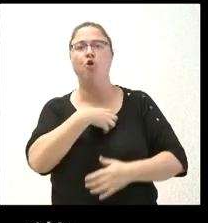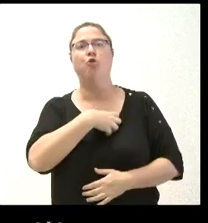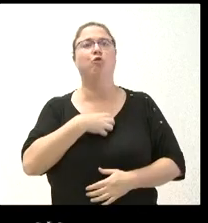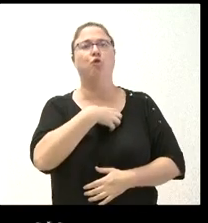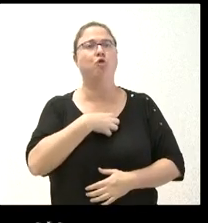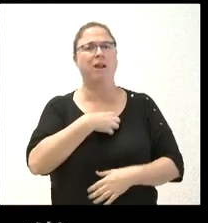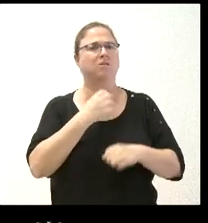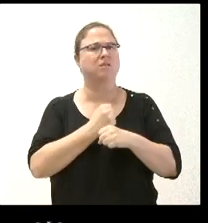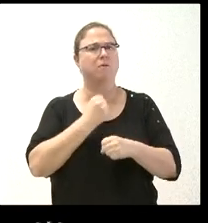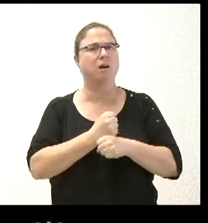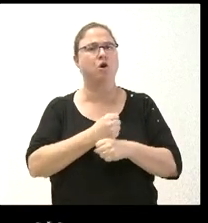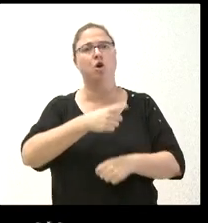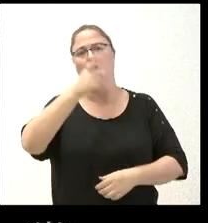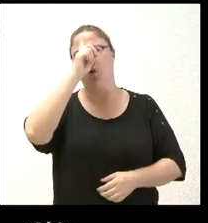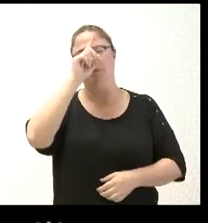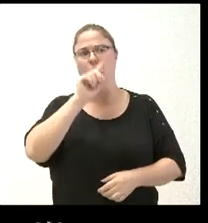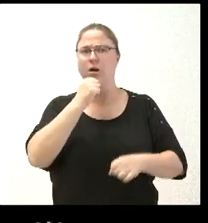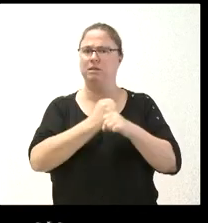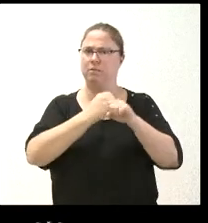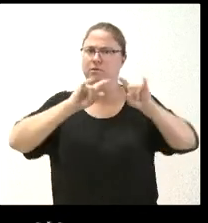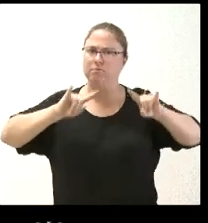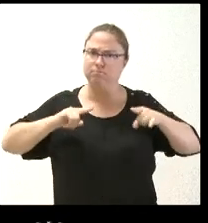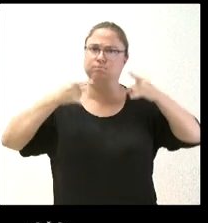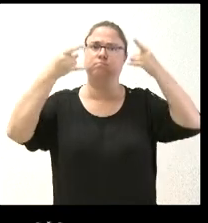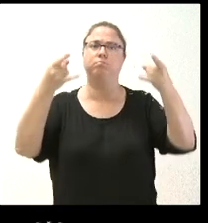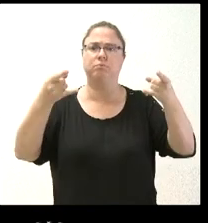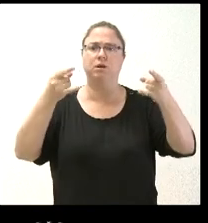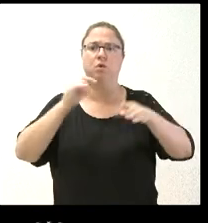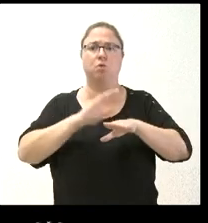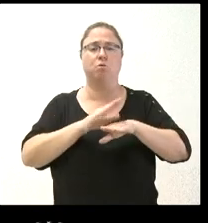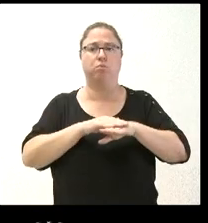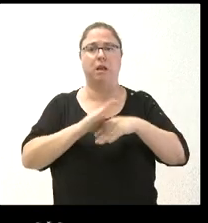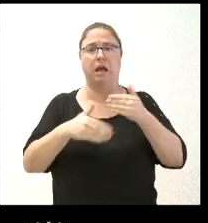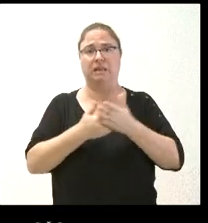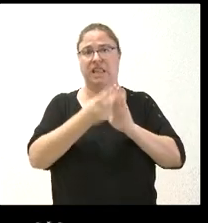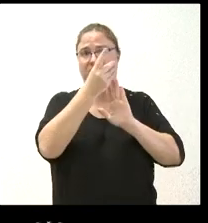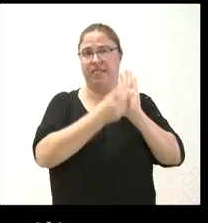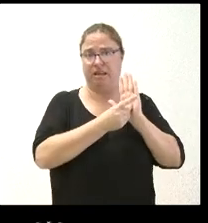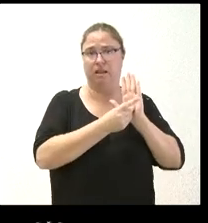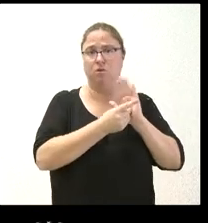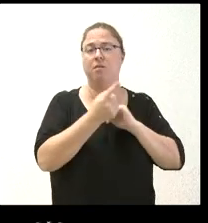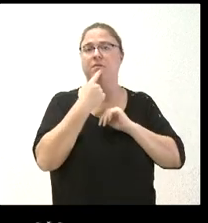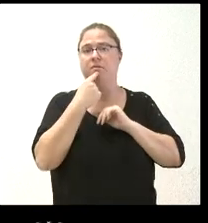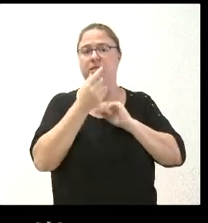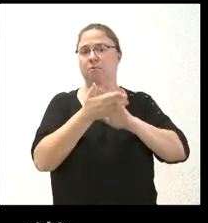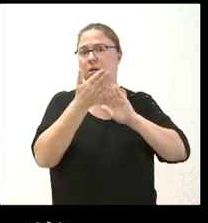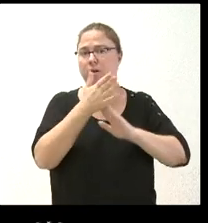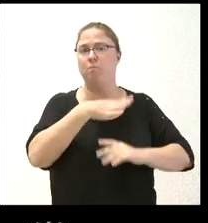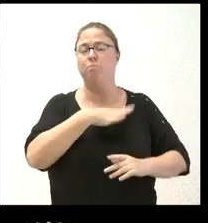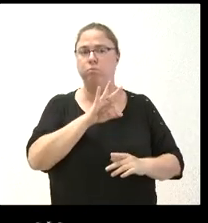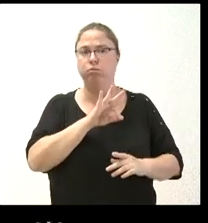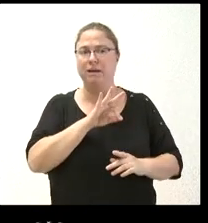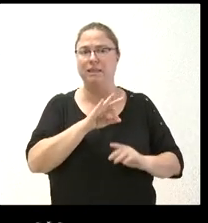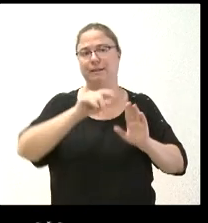esta labor. No sé si implica una carga de trabajo extra. De hecho, el propio decreto, por lo que veo, prevella que en algún momento pueda haber una